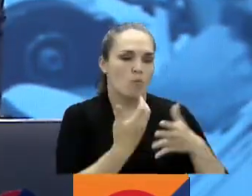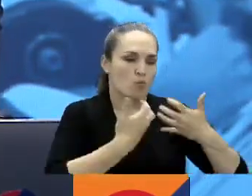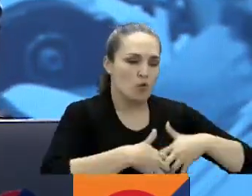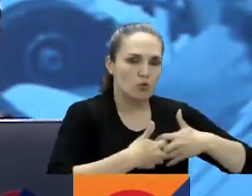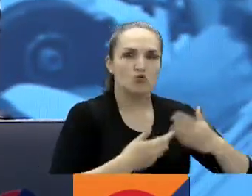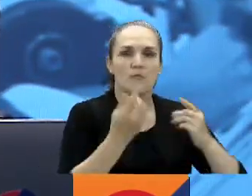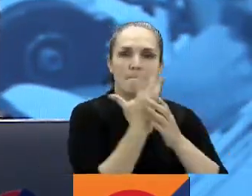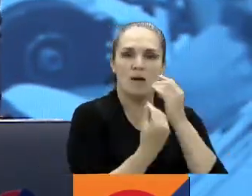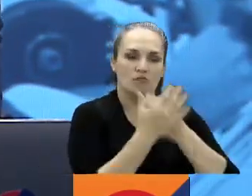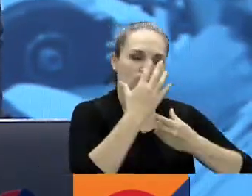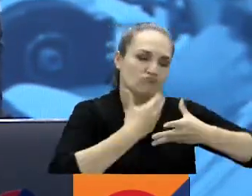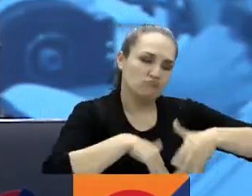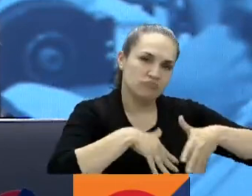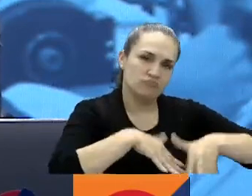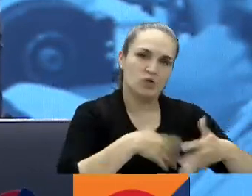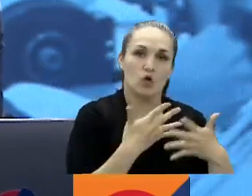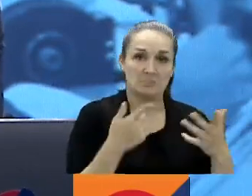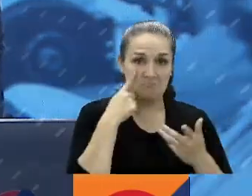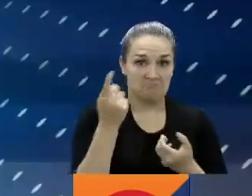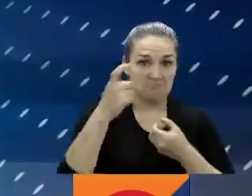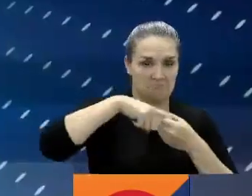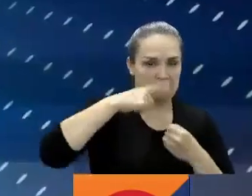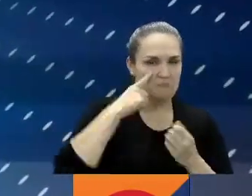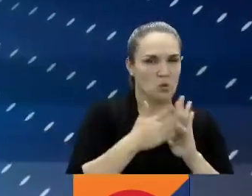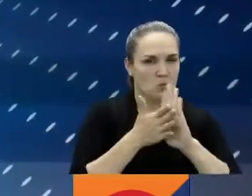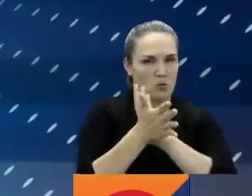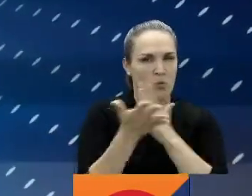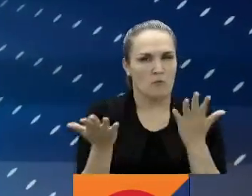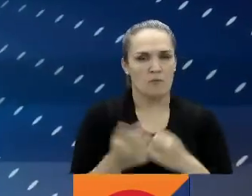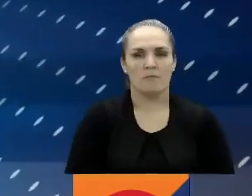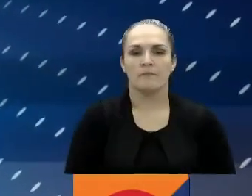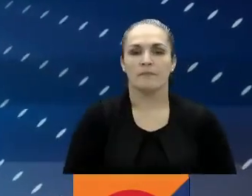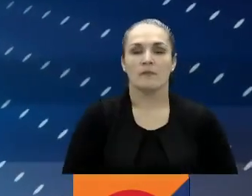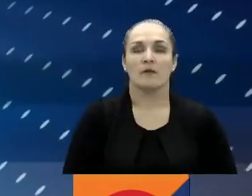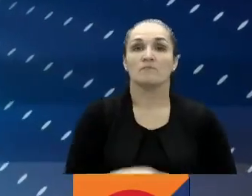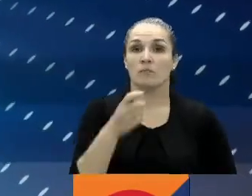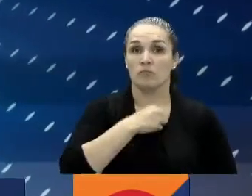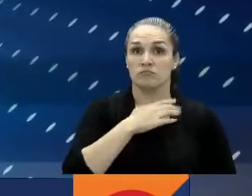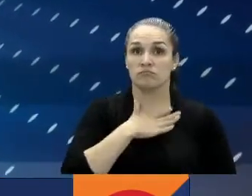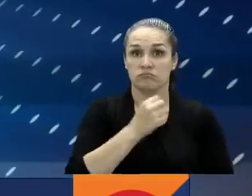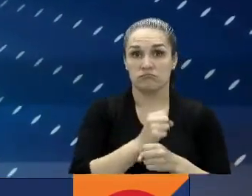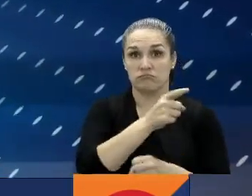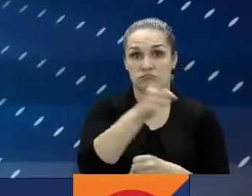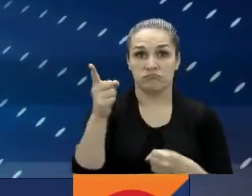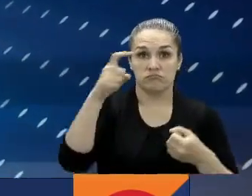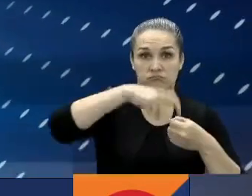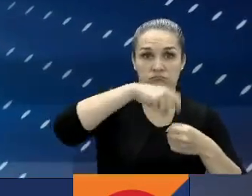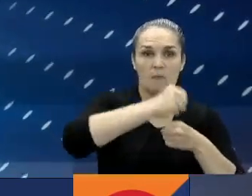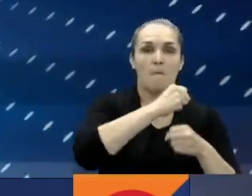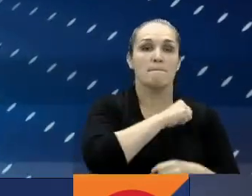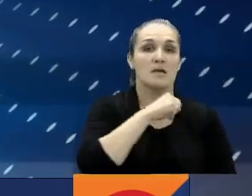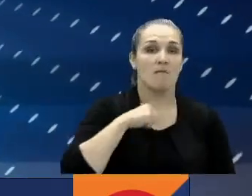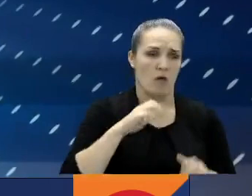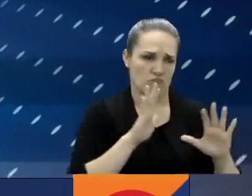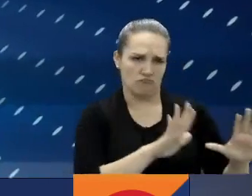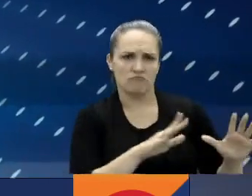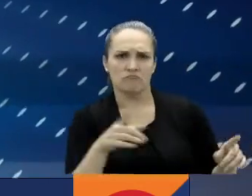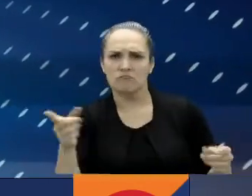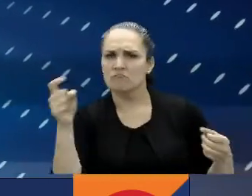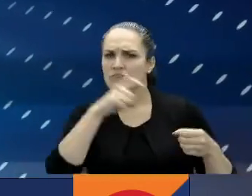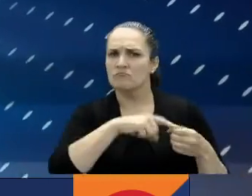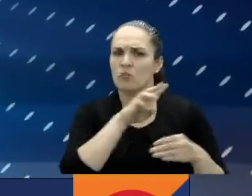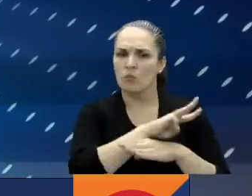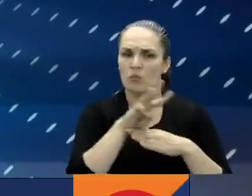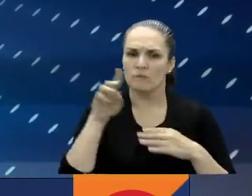manufactura. Acá les contamos cómo pueden aplicar. En oportunidades de trabajo en el sector privado vaya a la página www